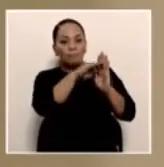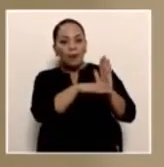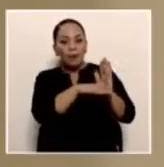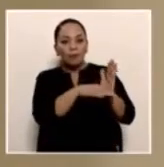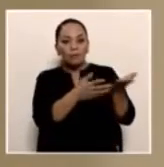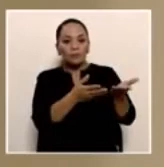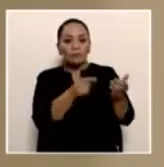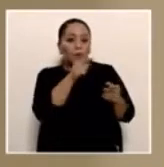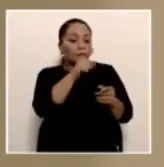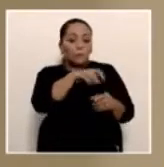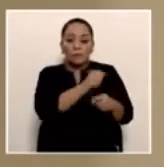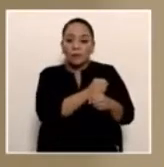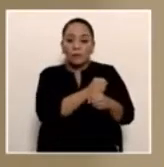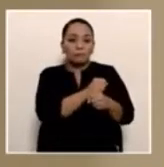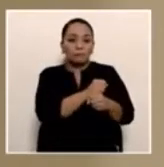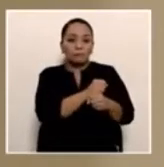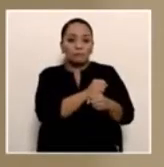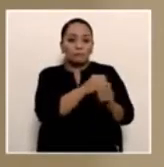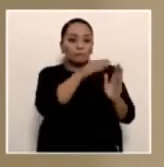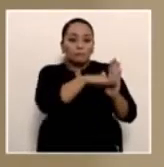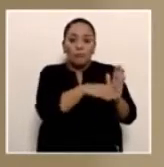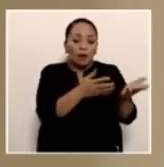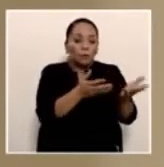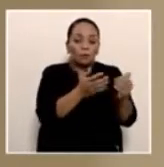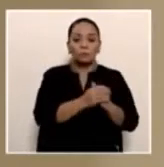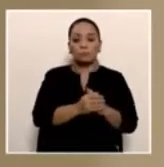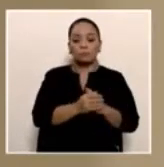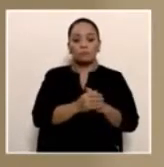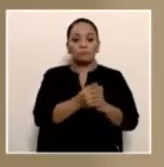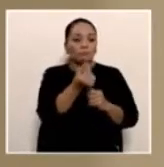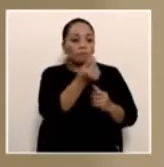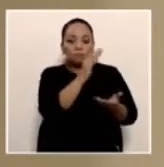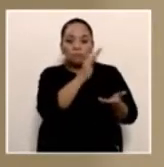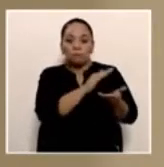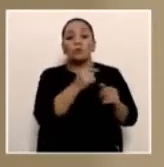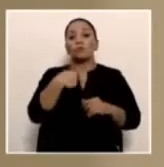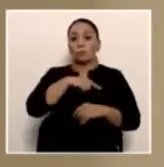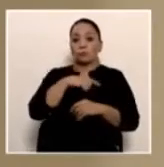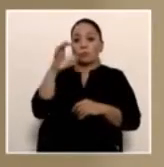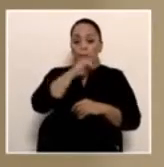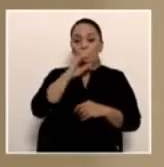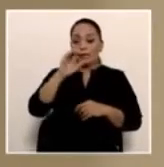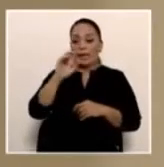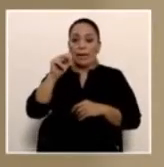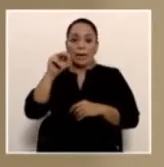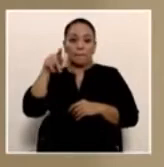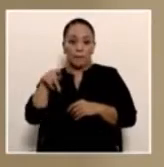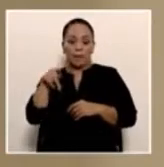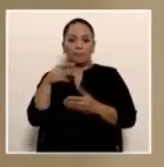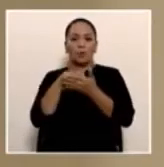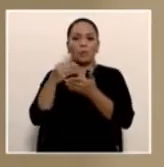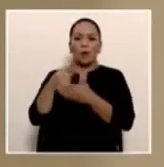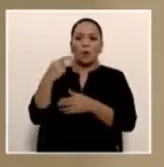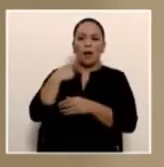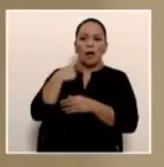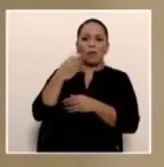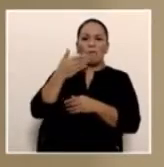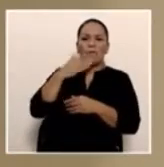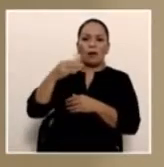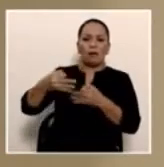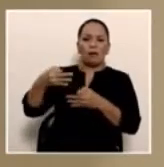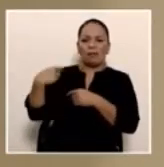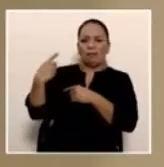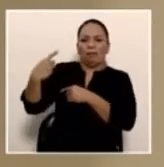Eso es lo que hay que hacer. Hemos visto que el CNP ha comprado caro y de mala calidad por años.